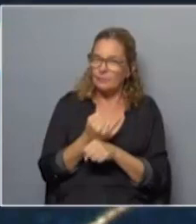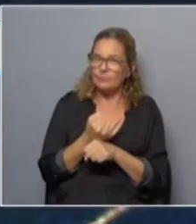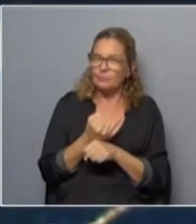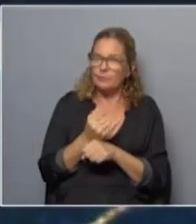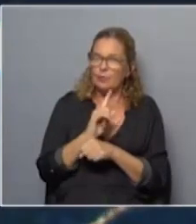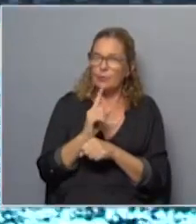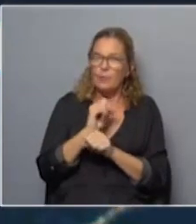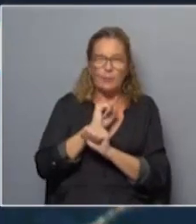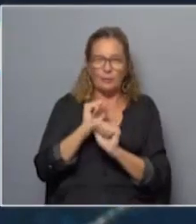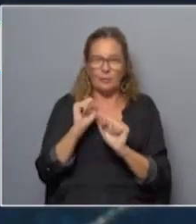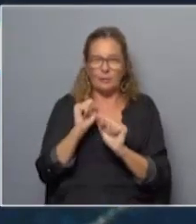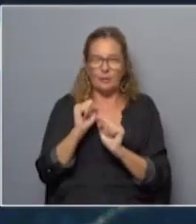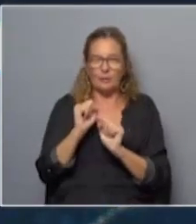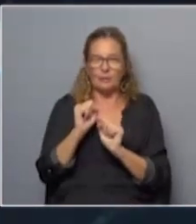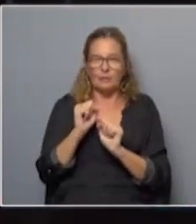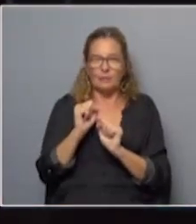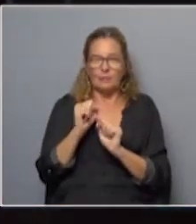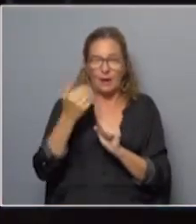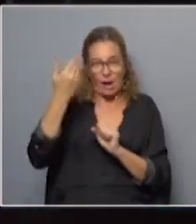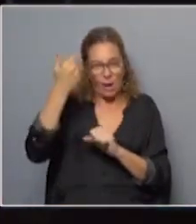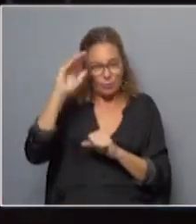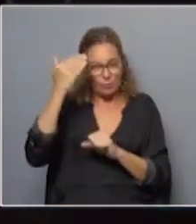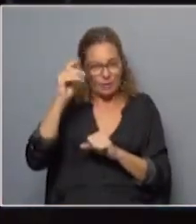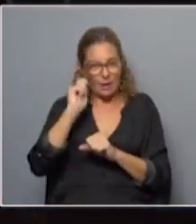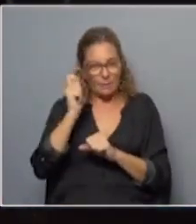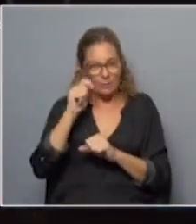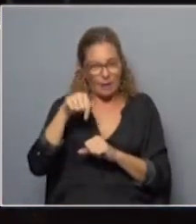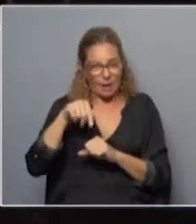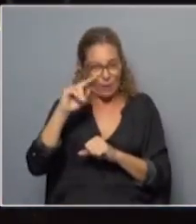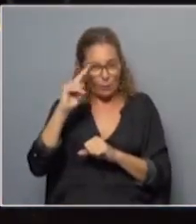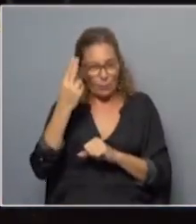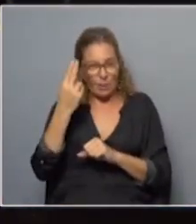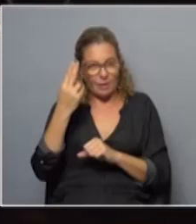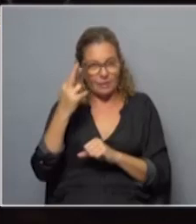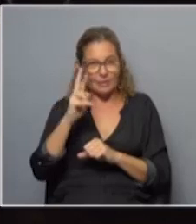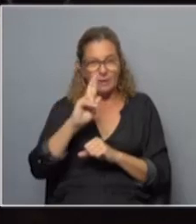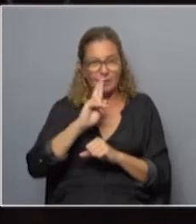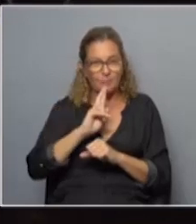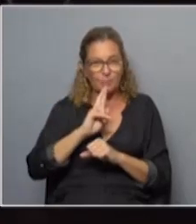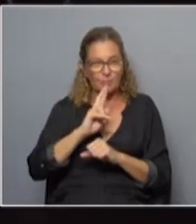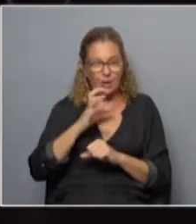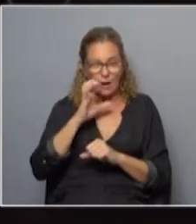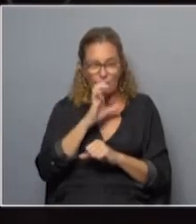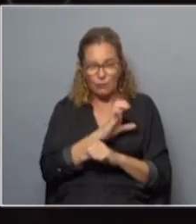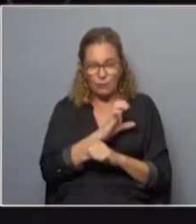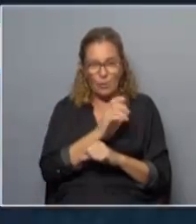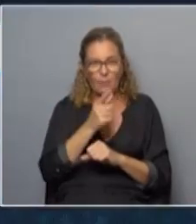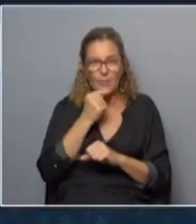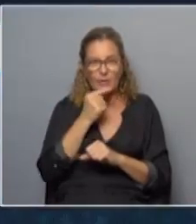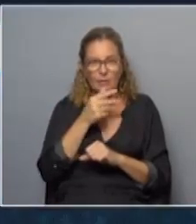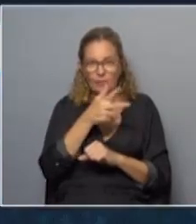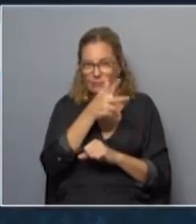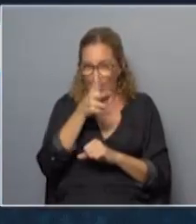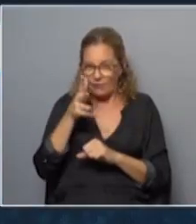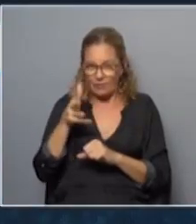no es posible que para que las autoridades públicas de este país respondan a un caso de abuso tenga que haber una